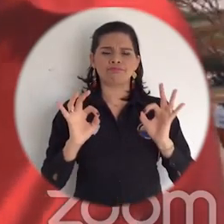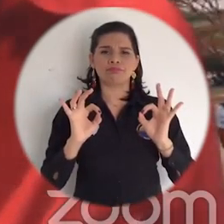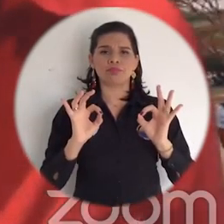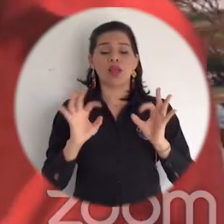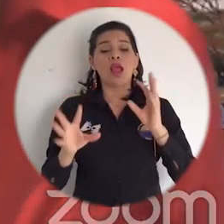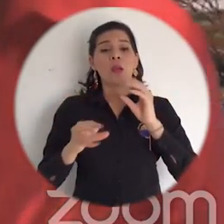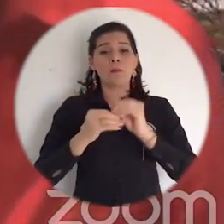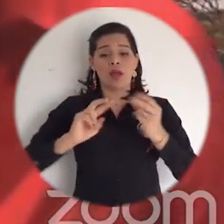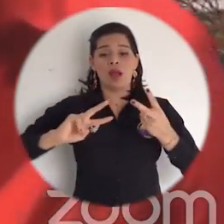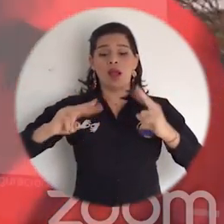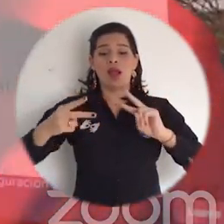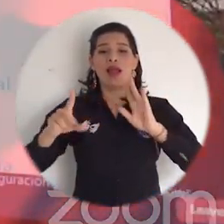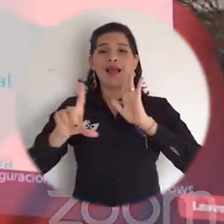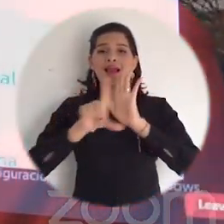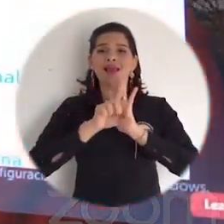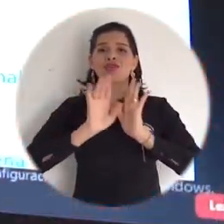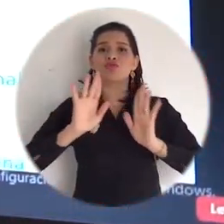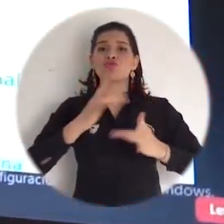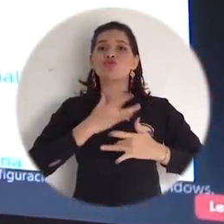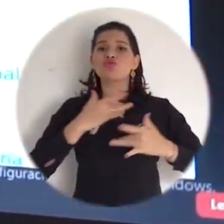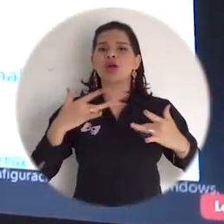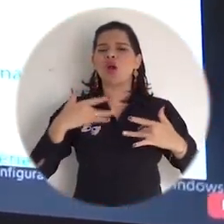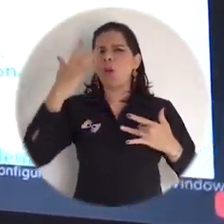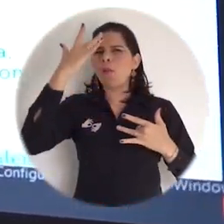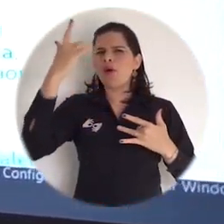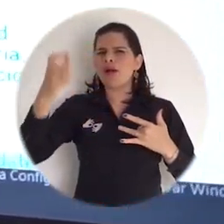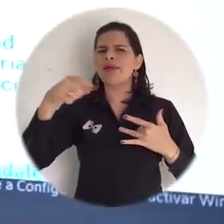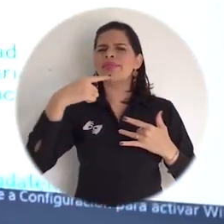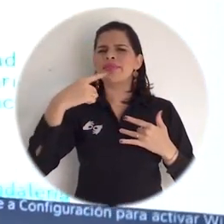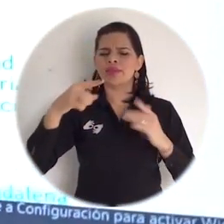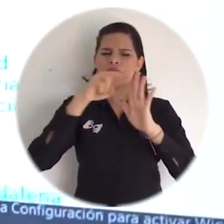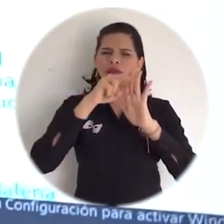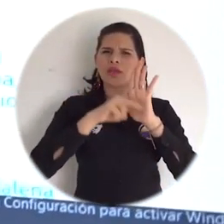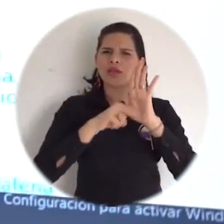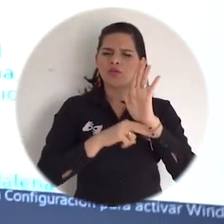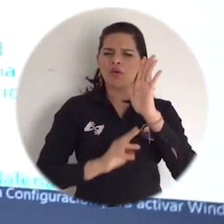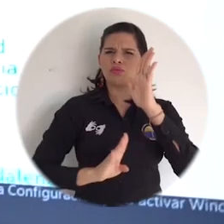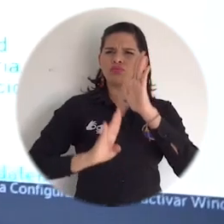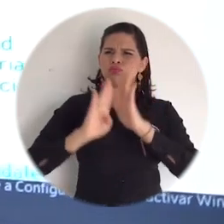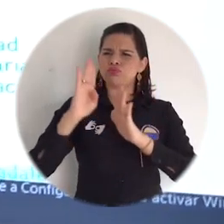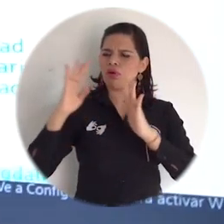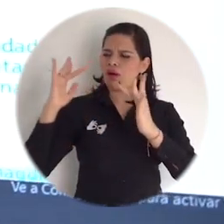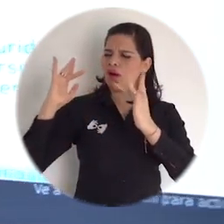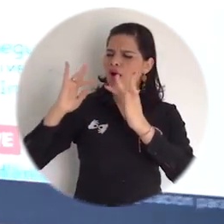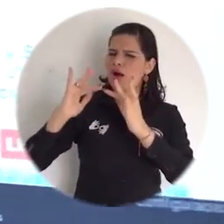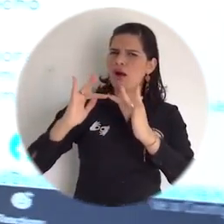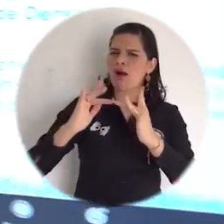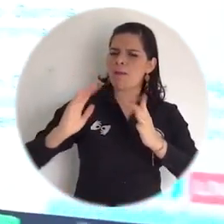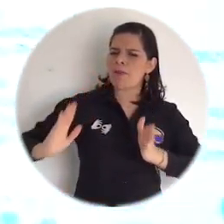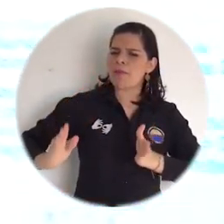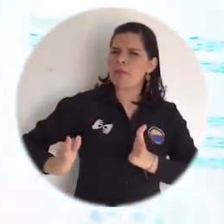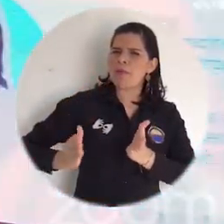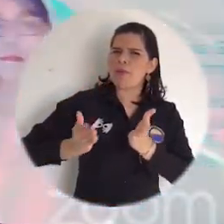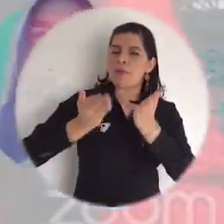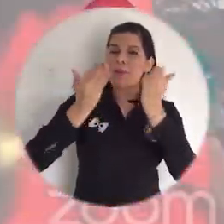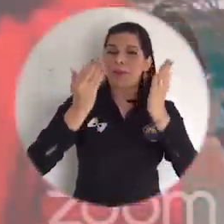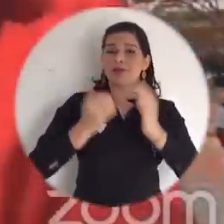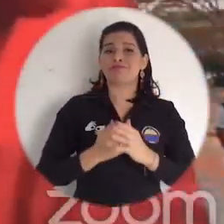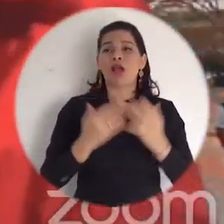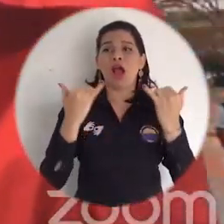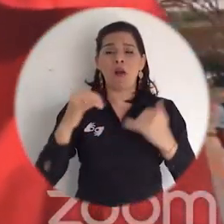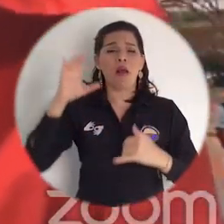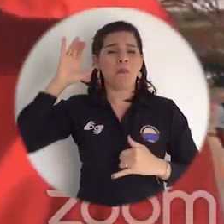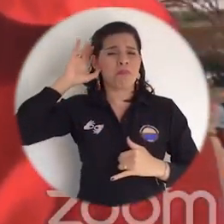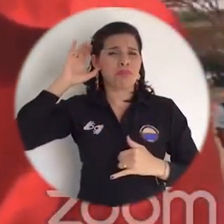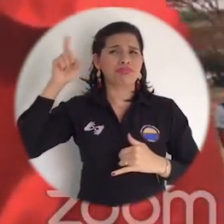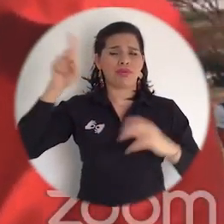pero también contraviene la ley estatutaria de salud porque atenta al principio de progresividad en su texto original como se presentó y en el